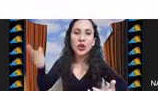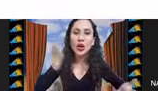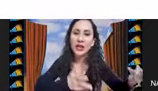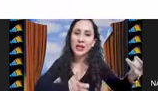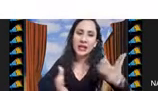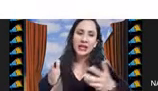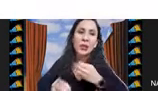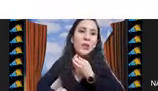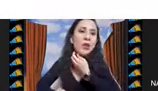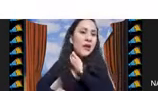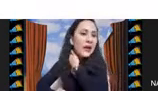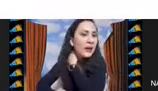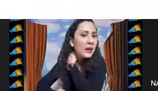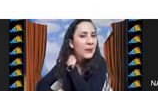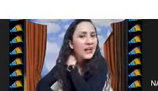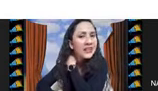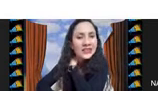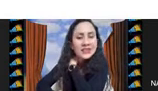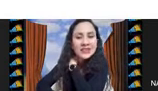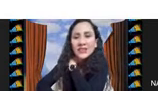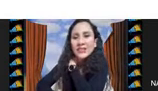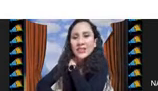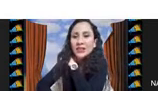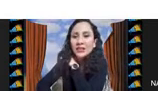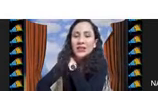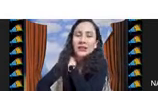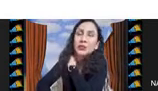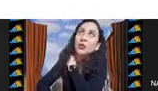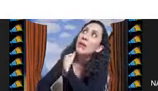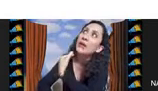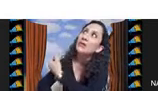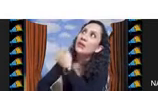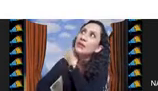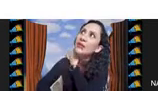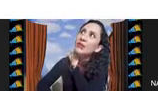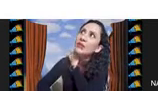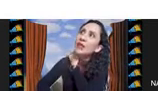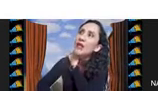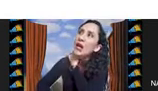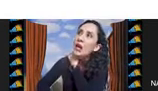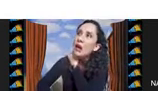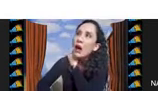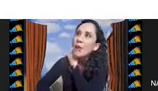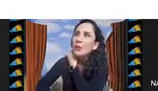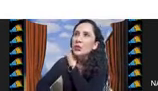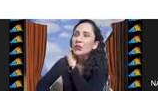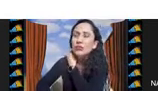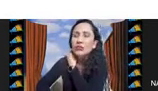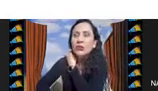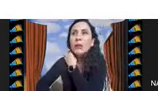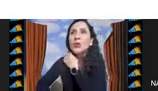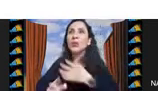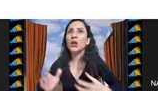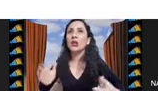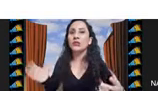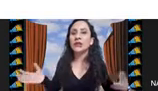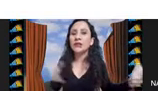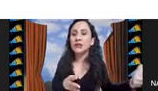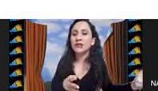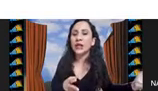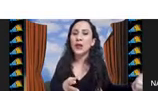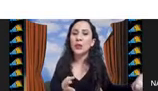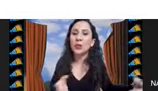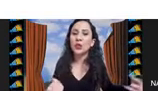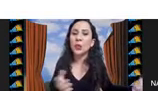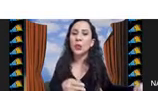analizando de nuevo para estas instancias que resultaban difíciles habíamos notamos como que